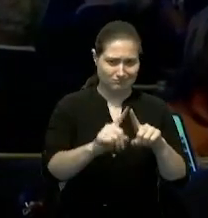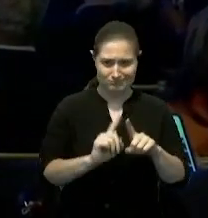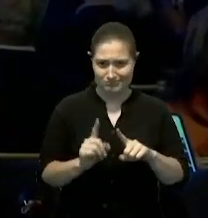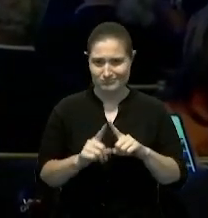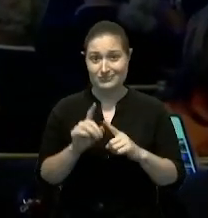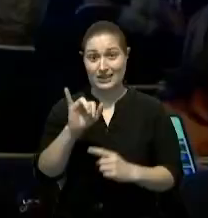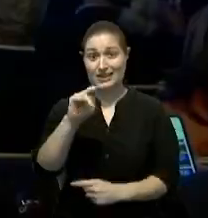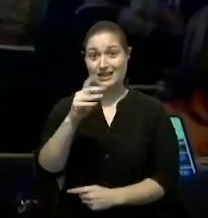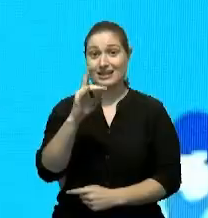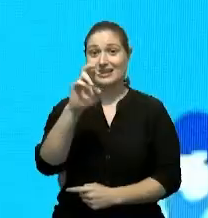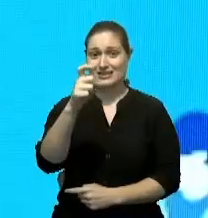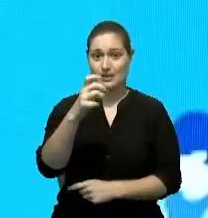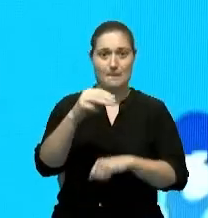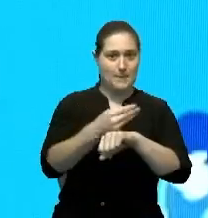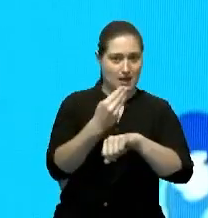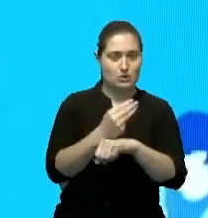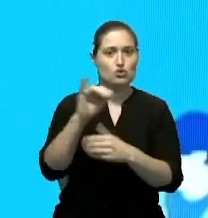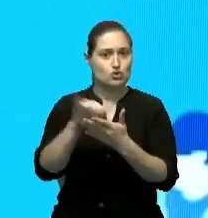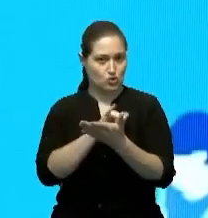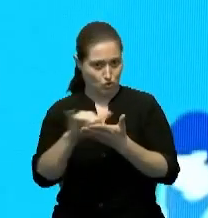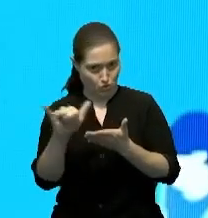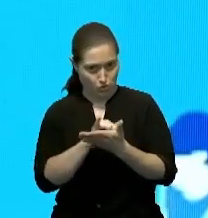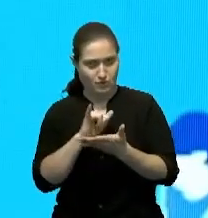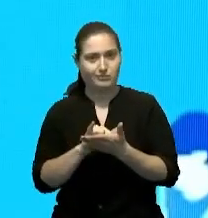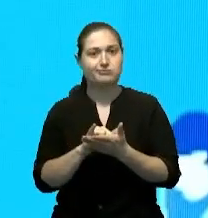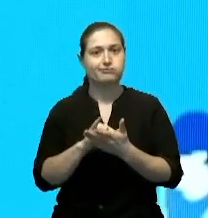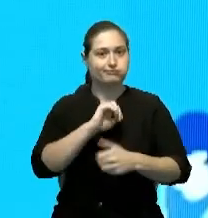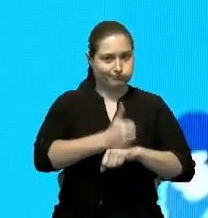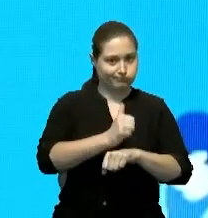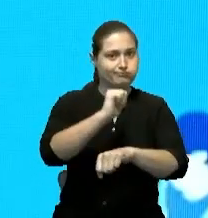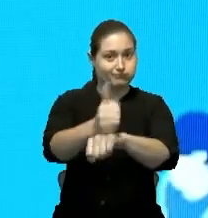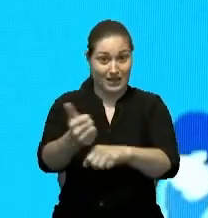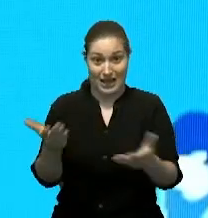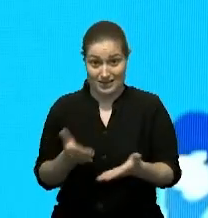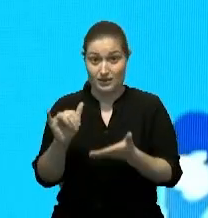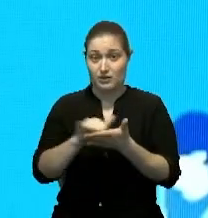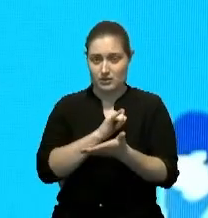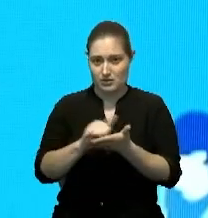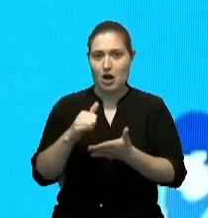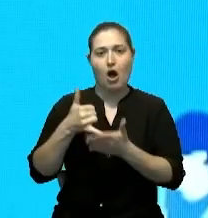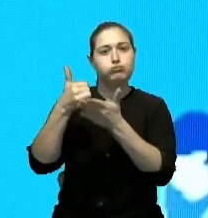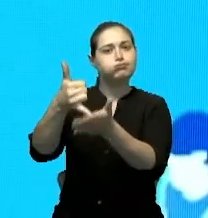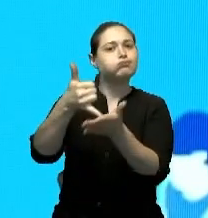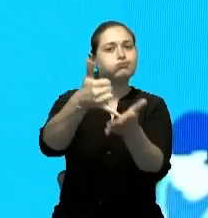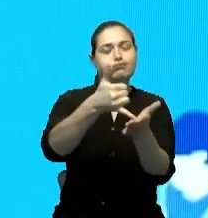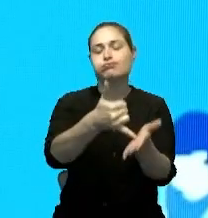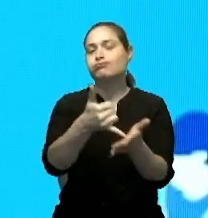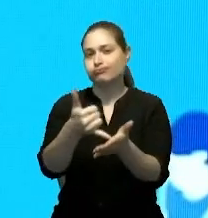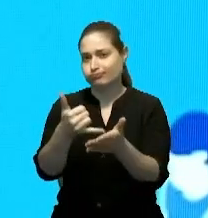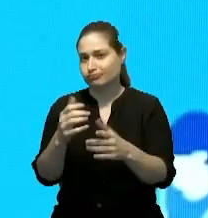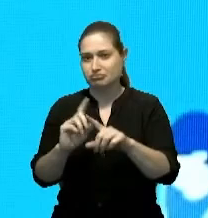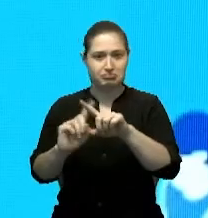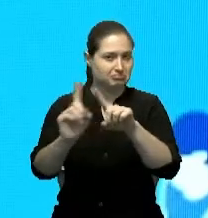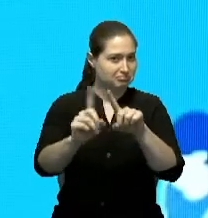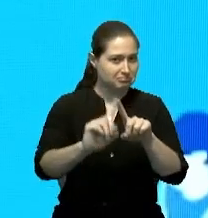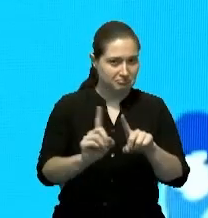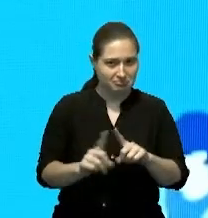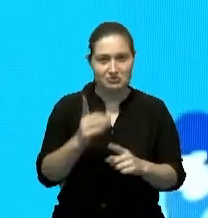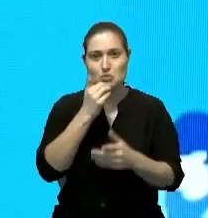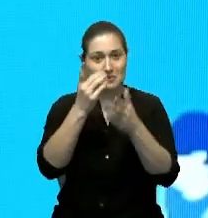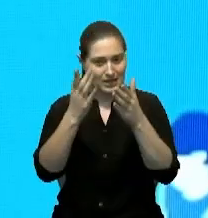INDEX en Miami, New York. Ayer mismo aquí en la Ciudad de Nueva York entregamos unos reconocimientos a diversos